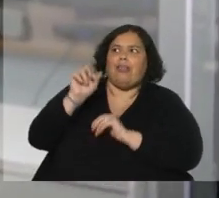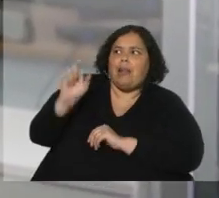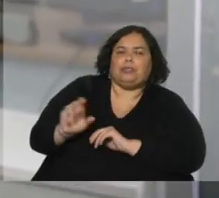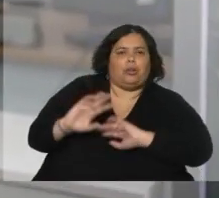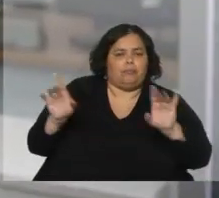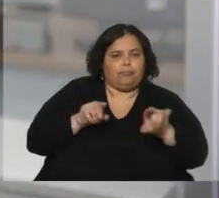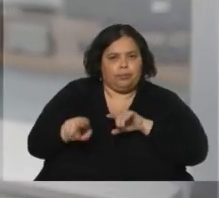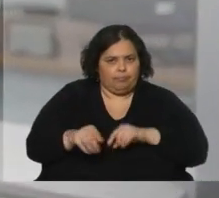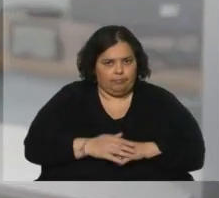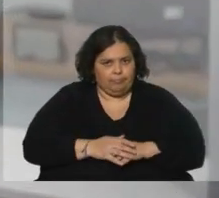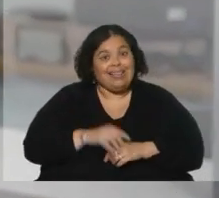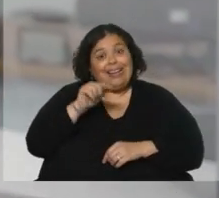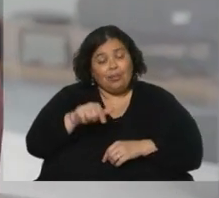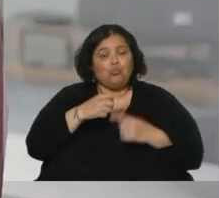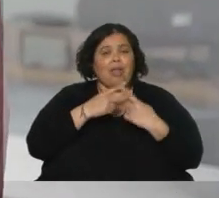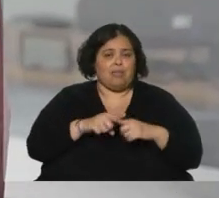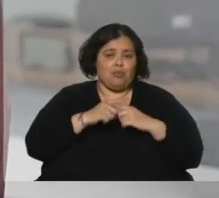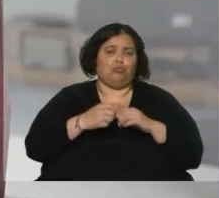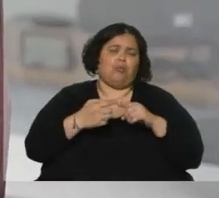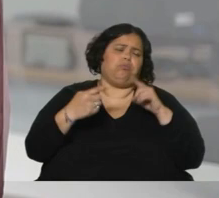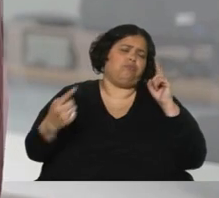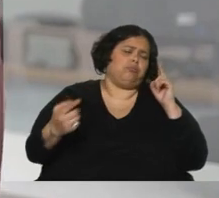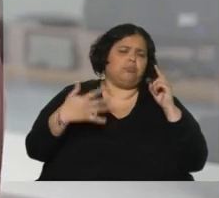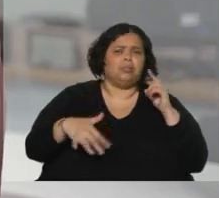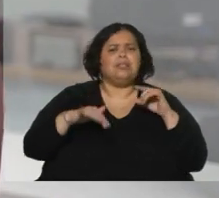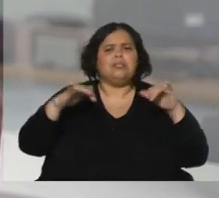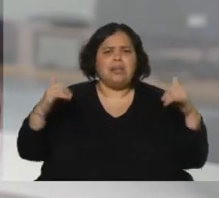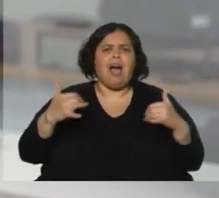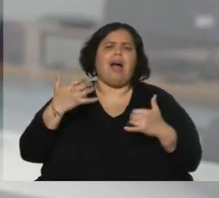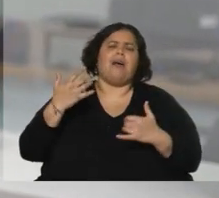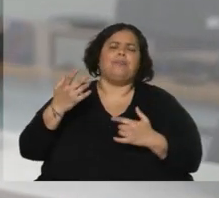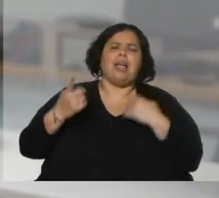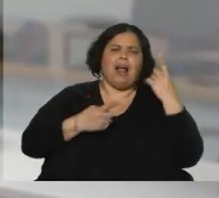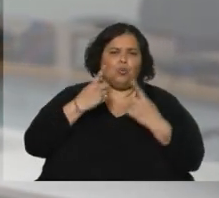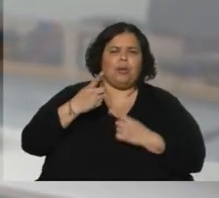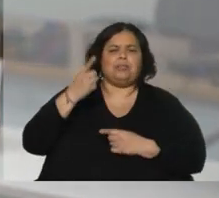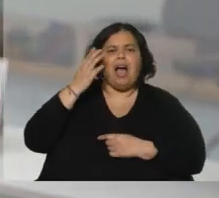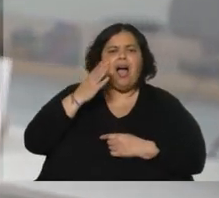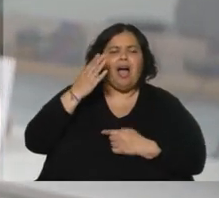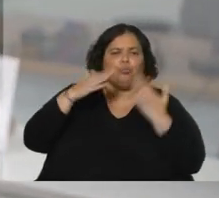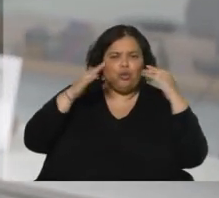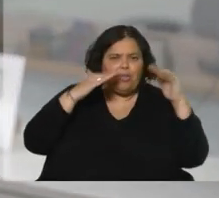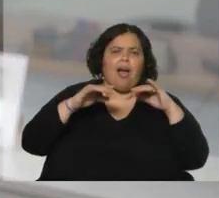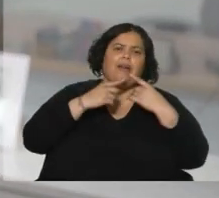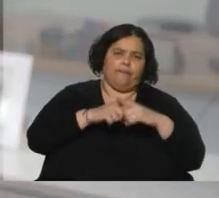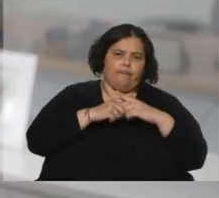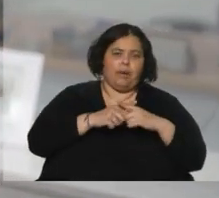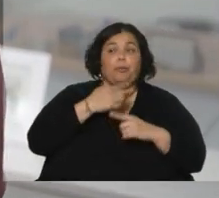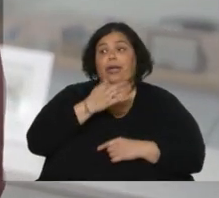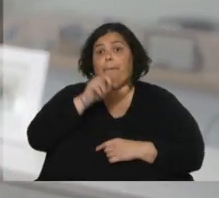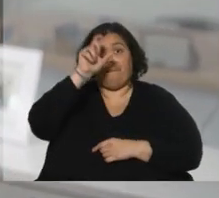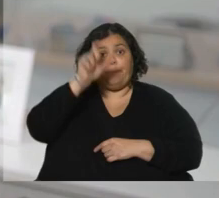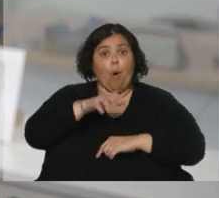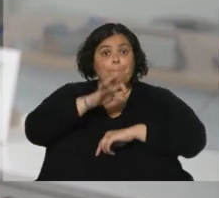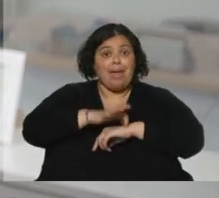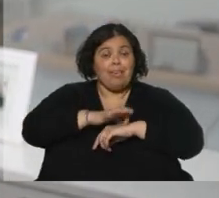nosotros hemos dado con autoridades incluso en el sentido de que, bueno, justamente, o sea, un médico puede prescribir